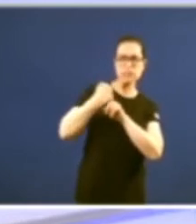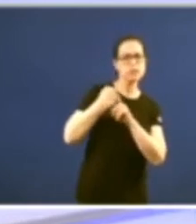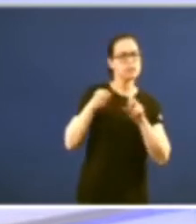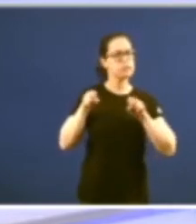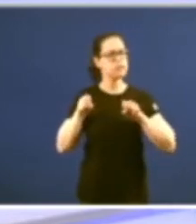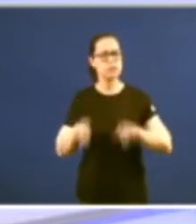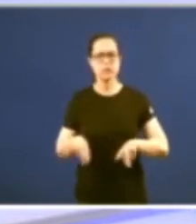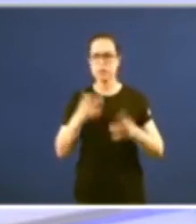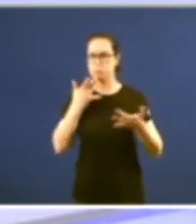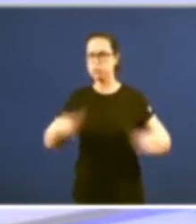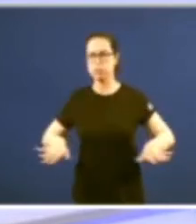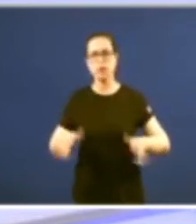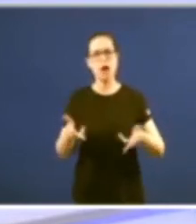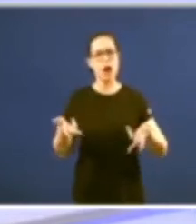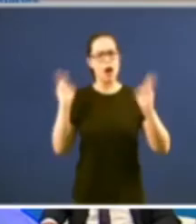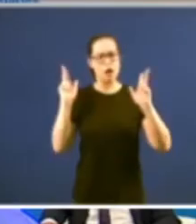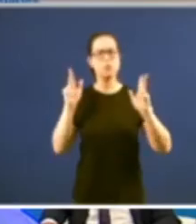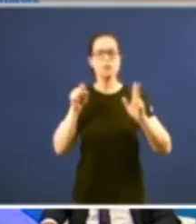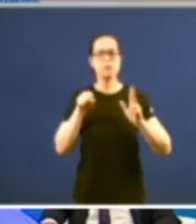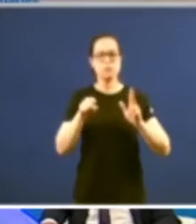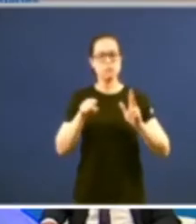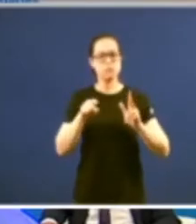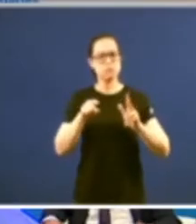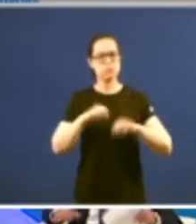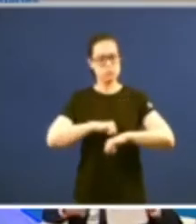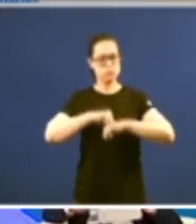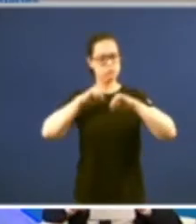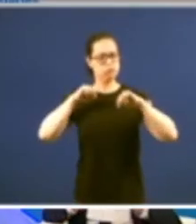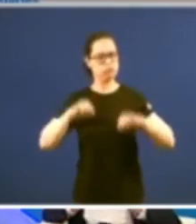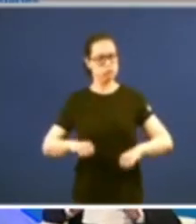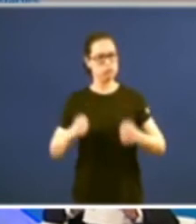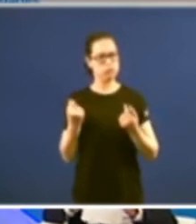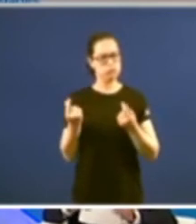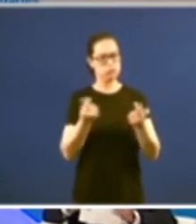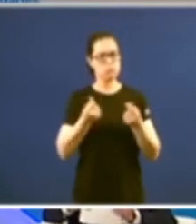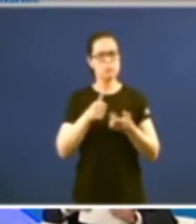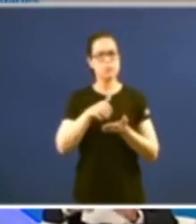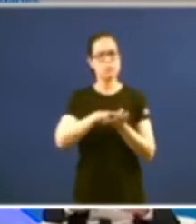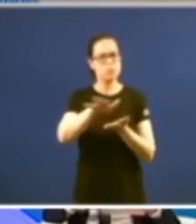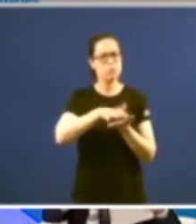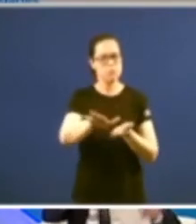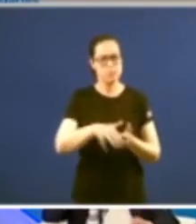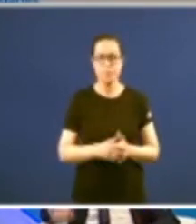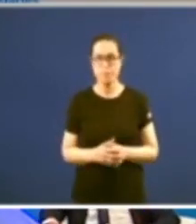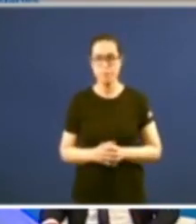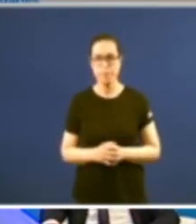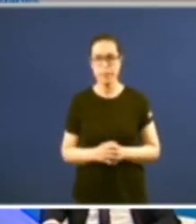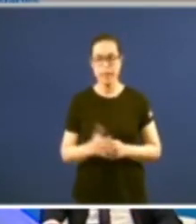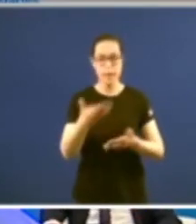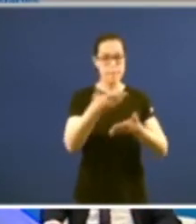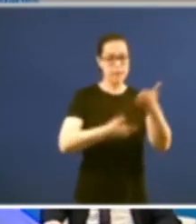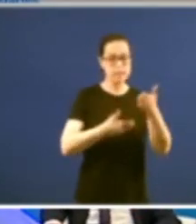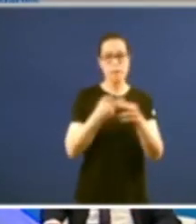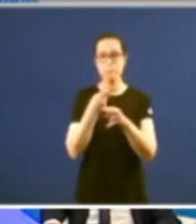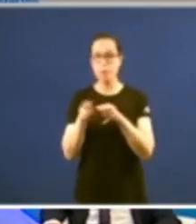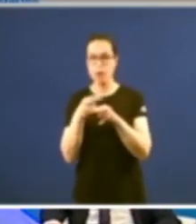esta disponía de máis contundentes e casi sempre monetaristas fórmulas de convencemento prensa e políticas